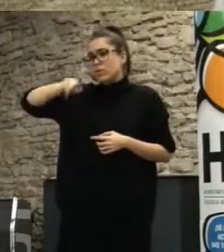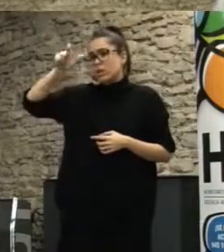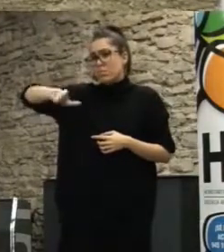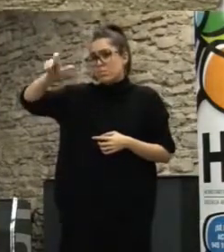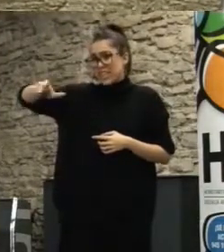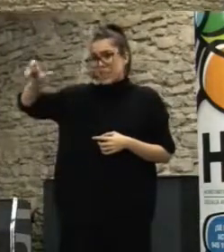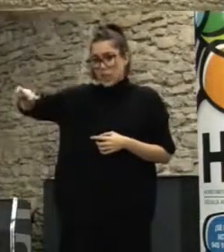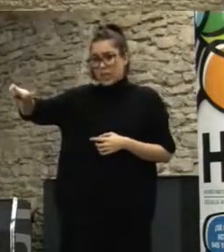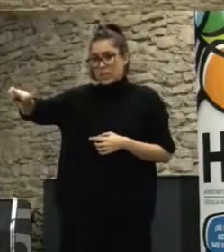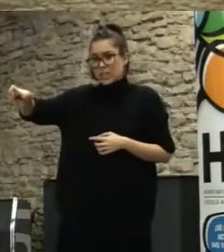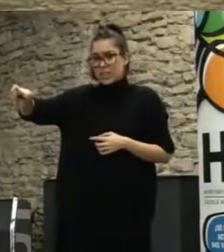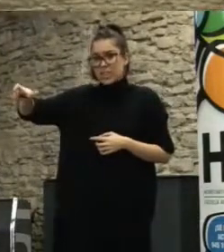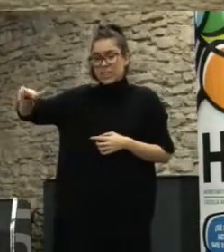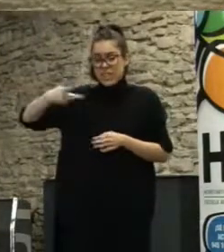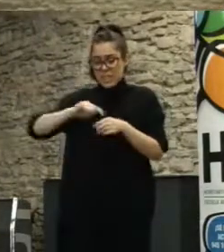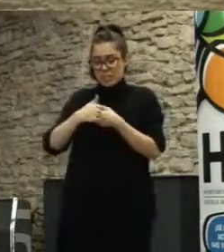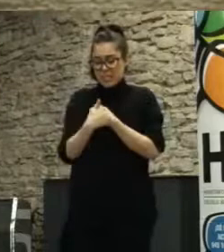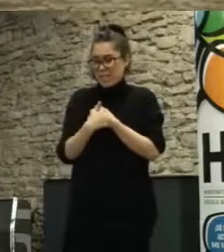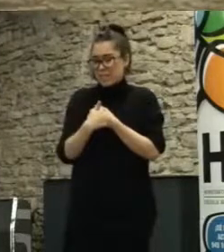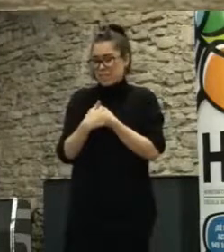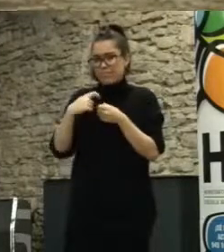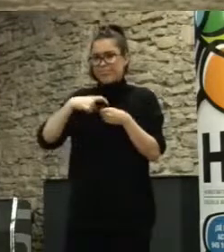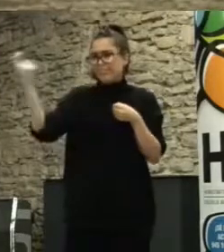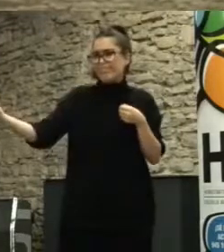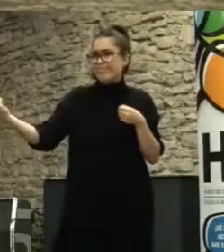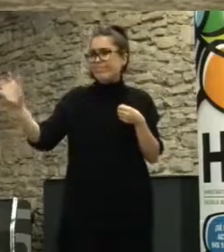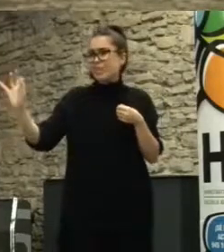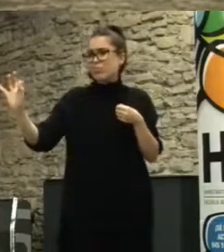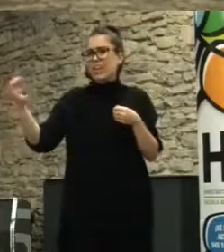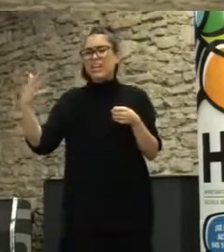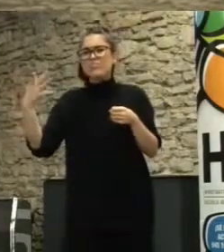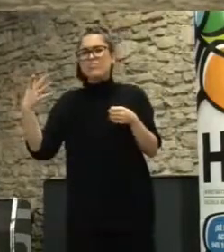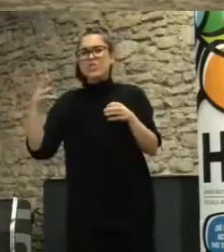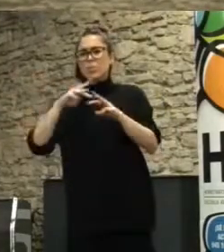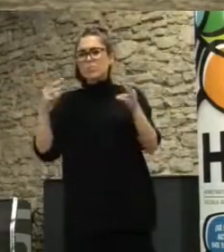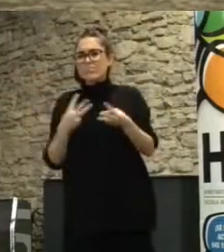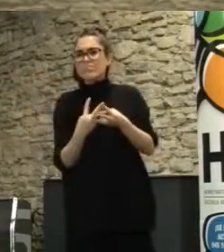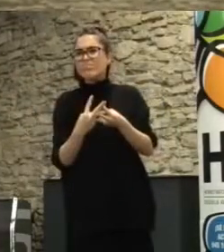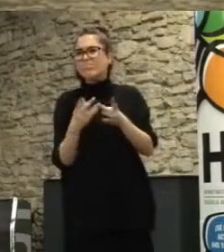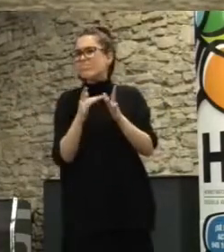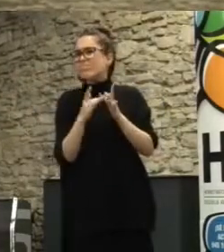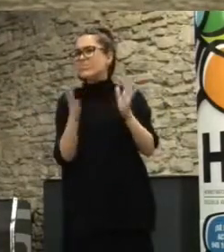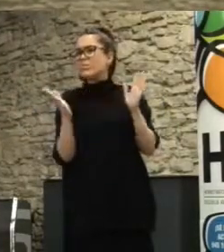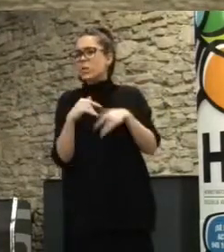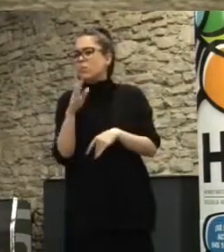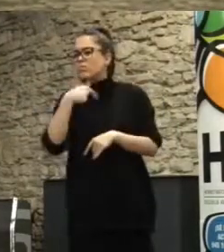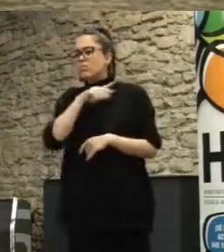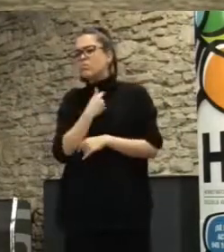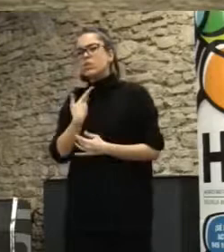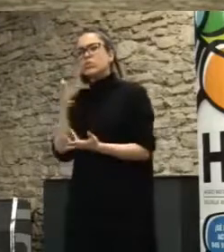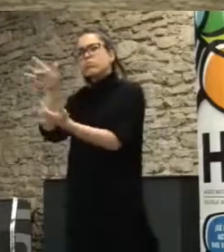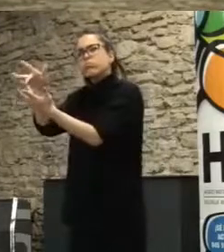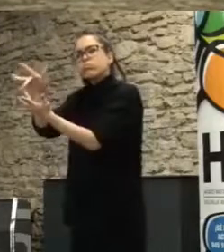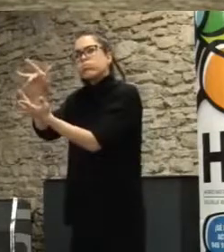alejadas de esta participación de estos recursos online bueno pues que por recursos por conocimiento por